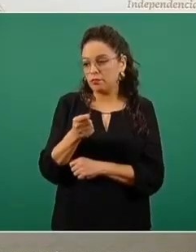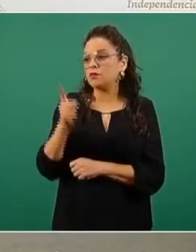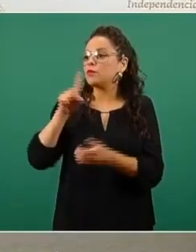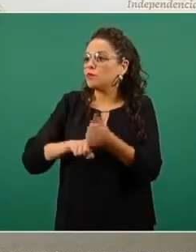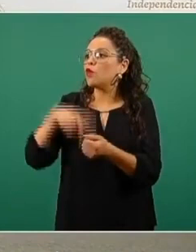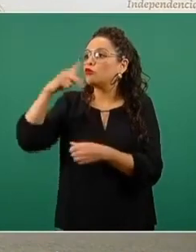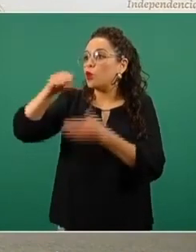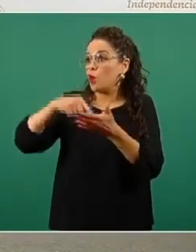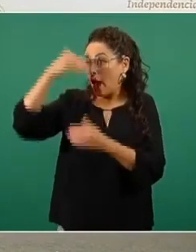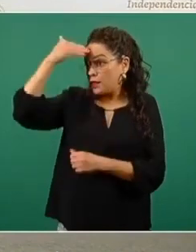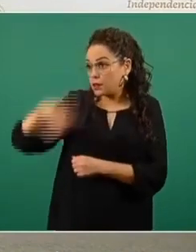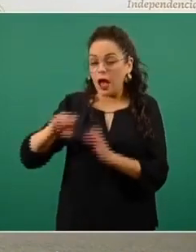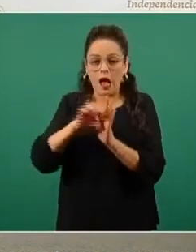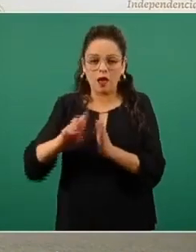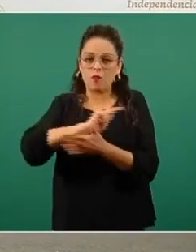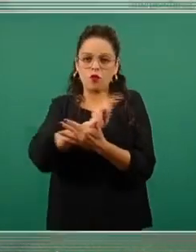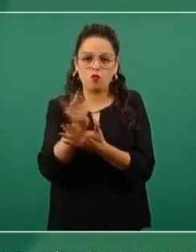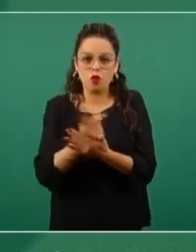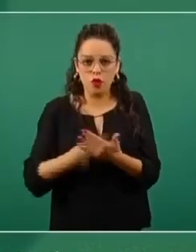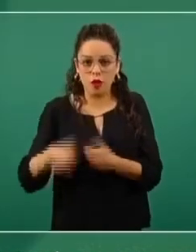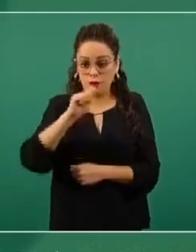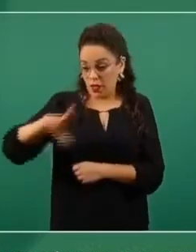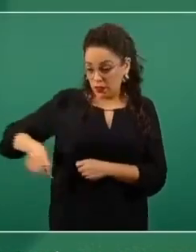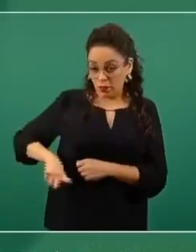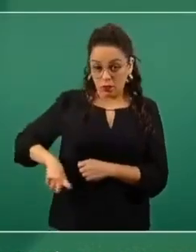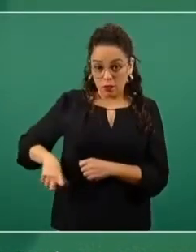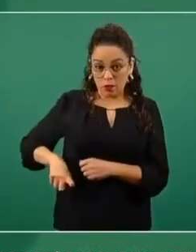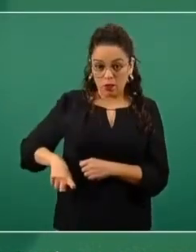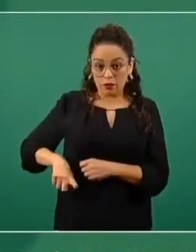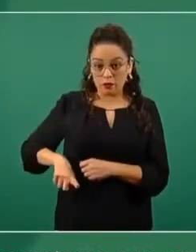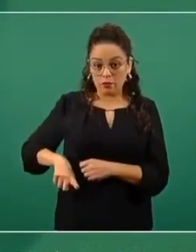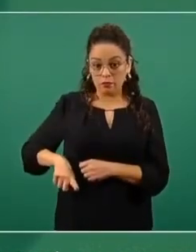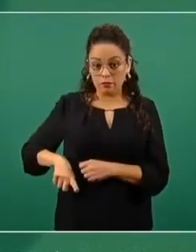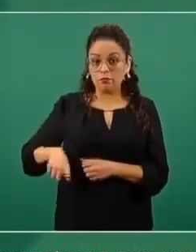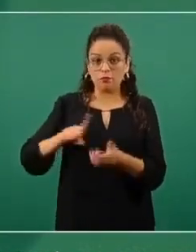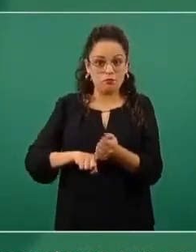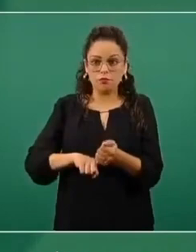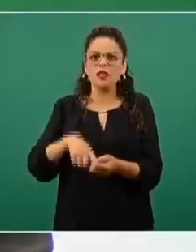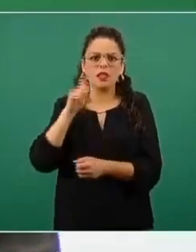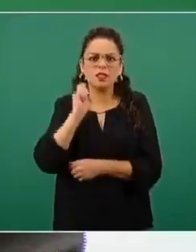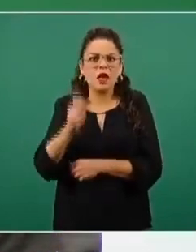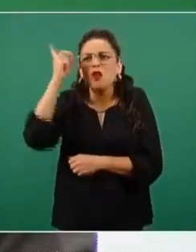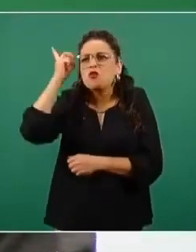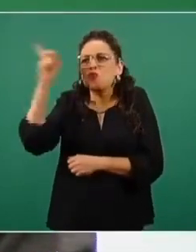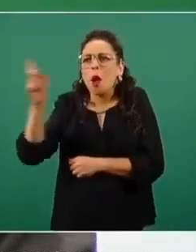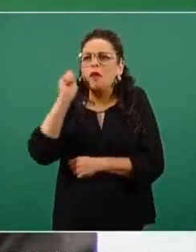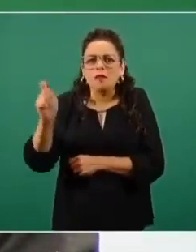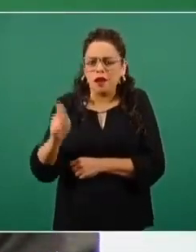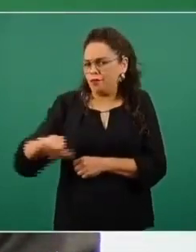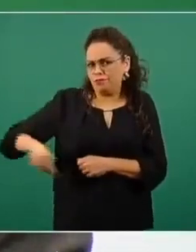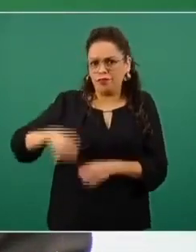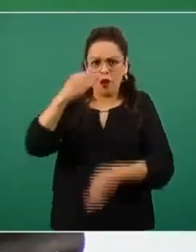En este caso se trata de un programa público, de un programa de gobierno, que nos pertenece a todas y todos los mexicanos. La responsabilidad de los